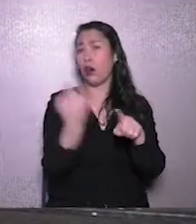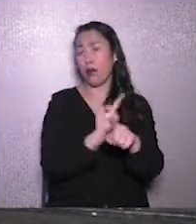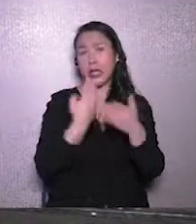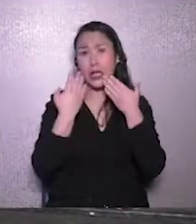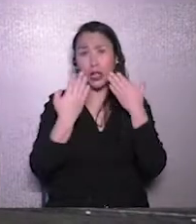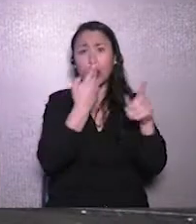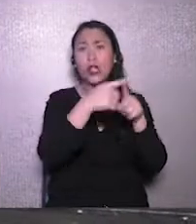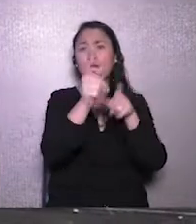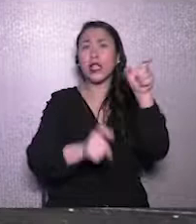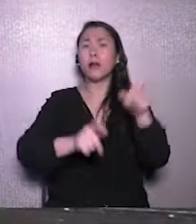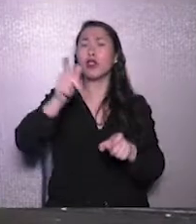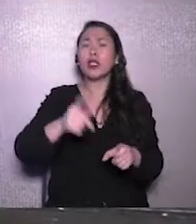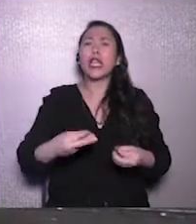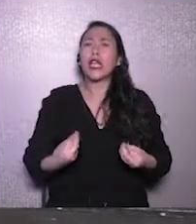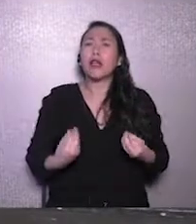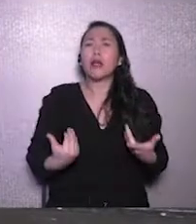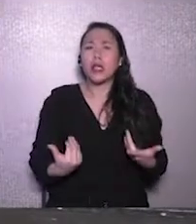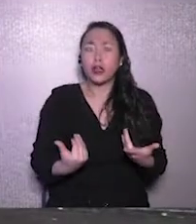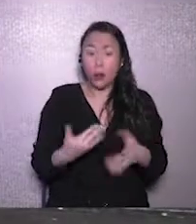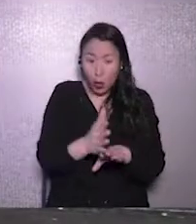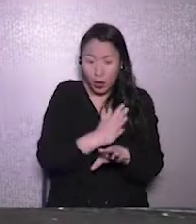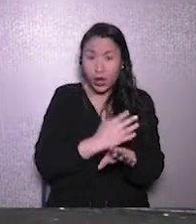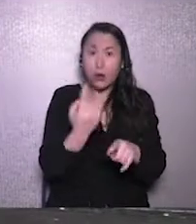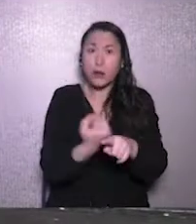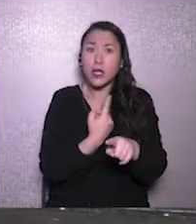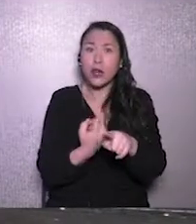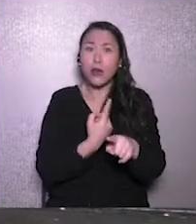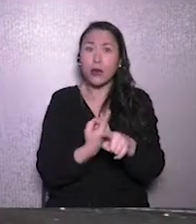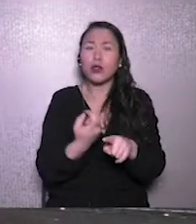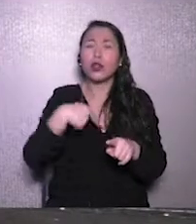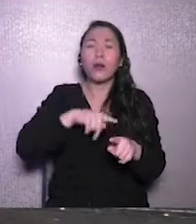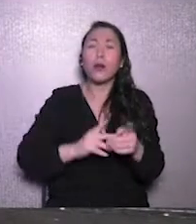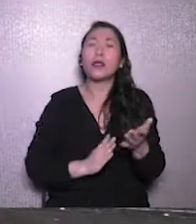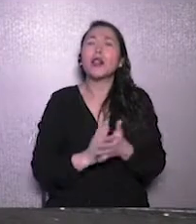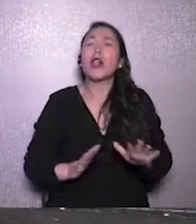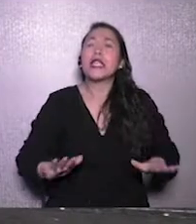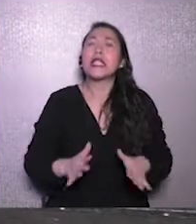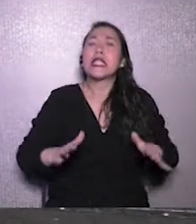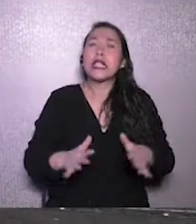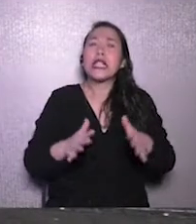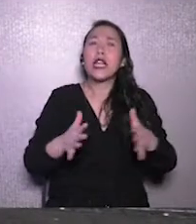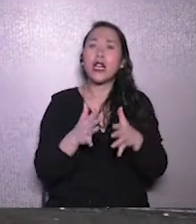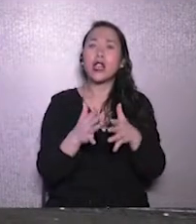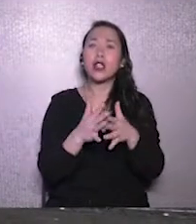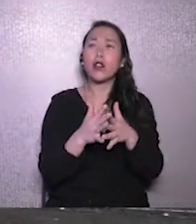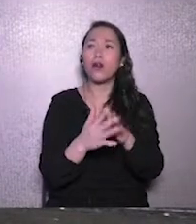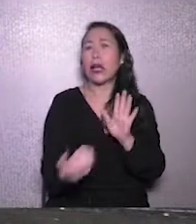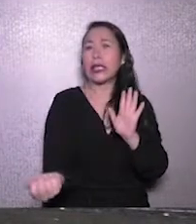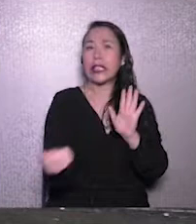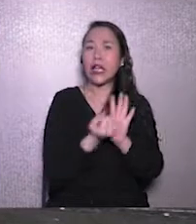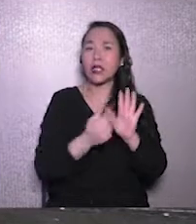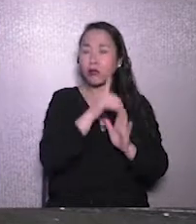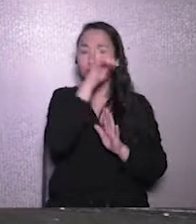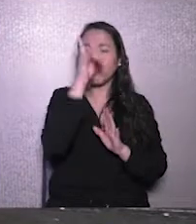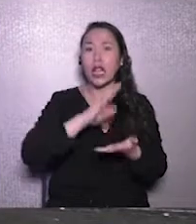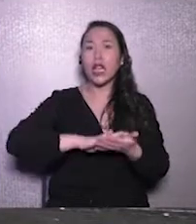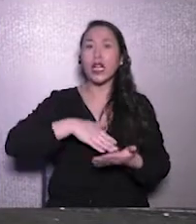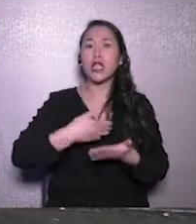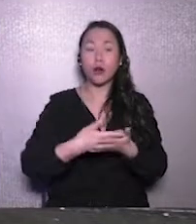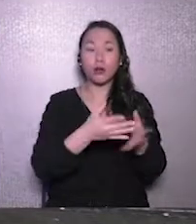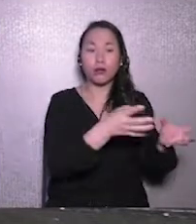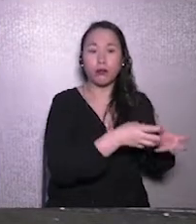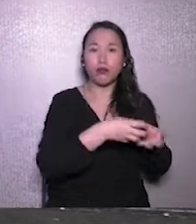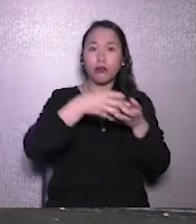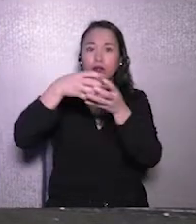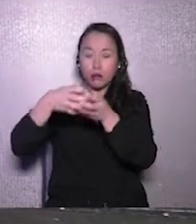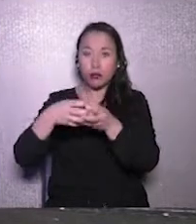personas, lo que está pasando es que, como hablábamos recién, estamos tratando de sacar del quizás el clastre de la salud al mundo de la salud y llevándolo a un